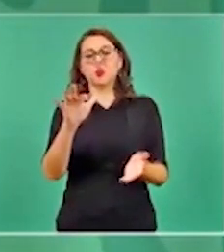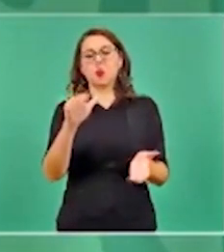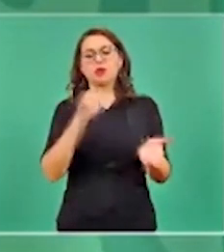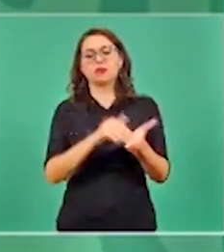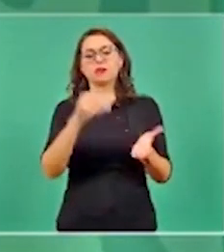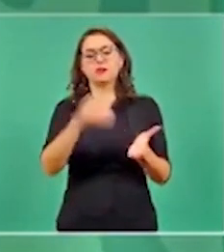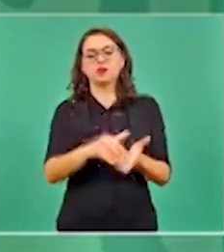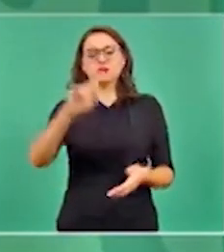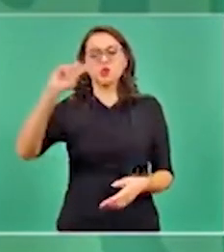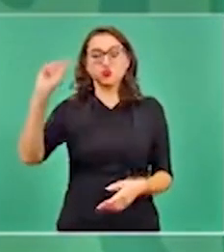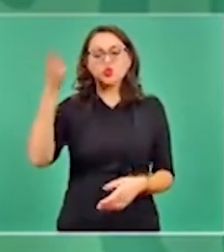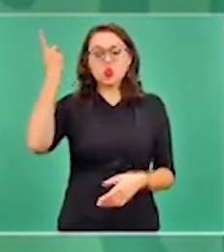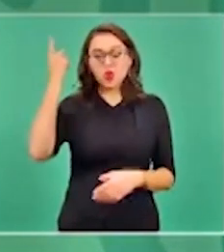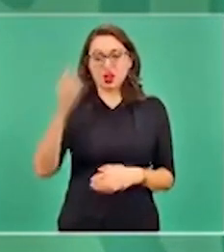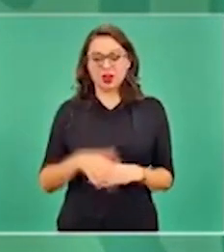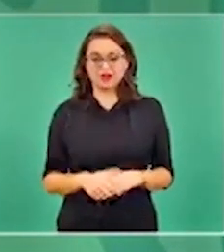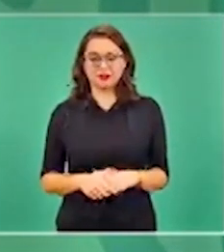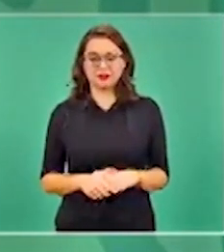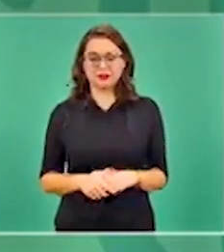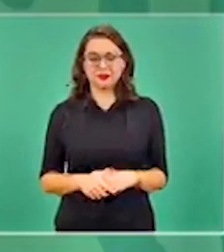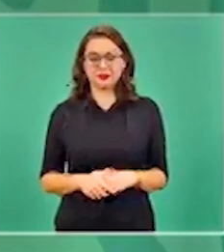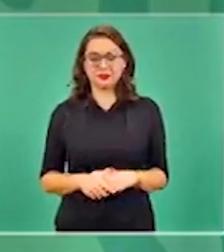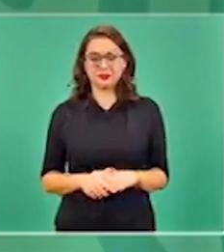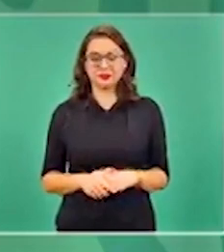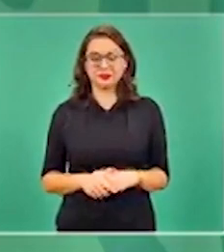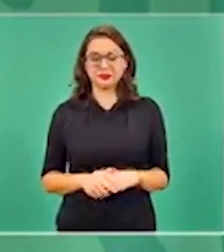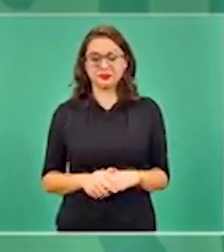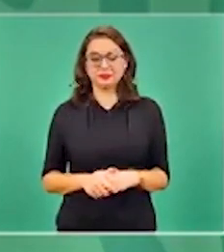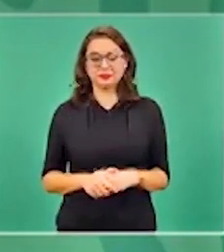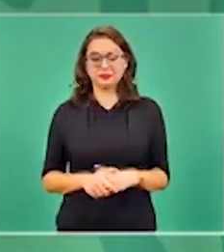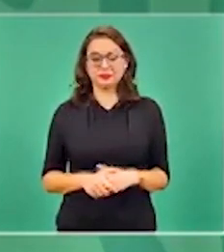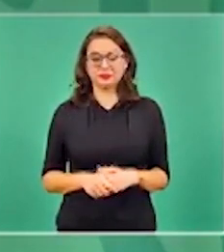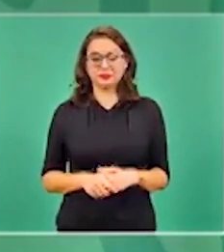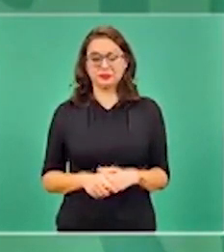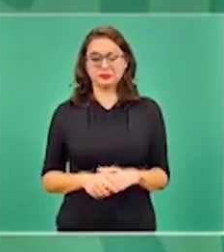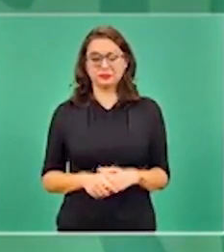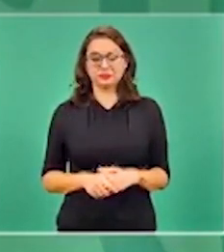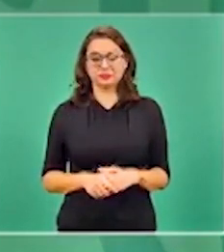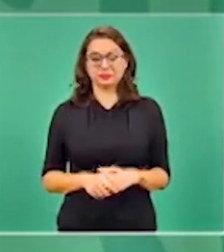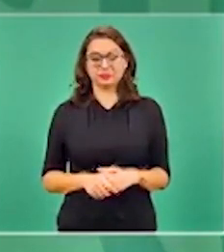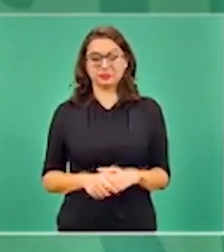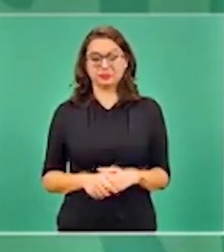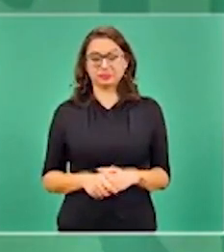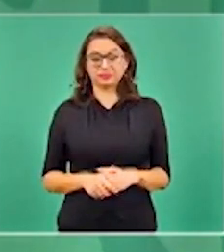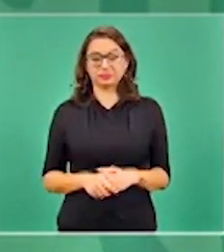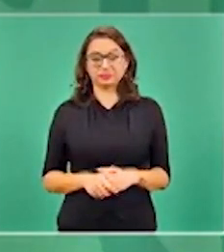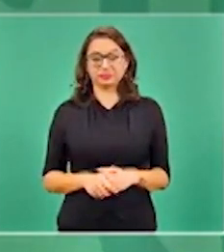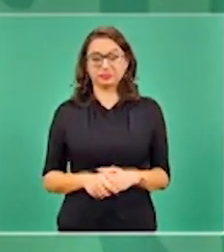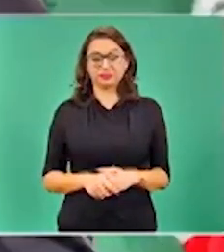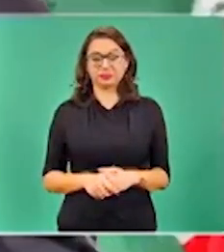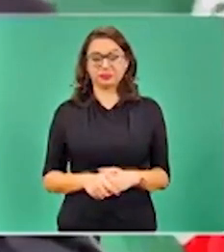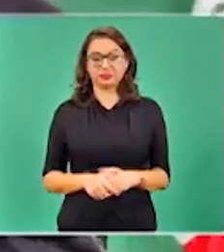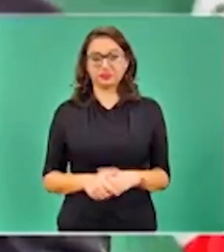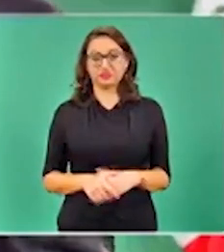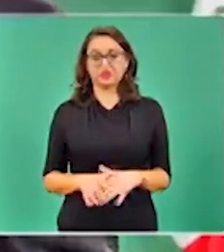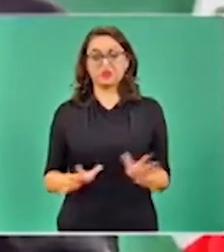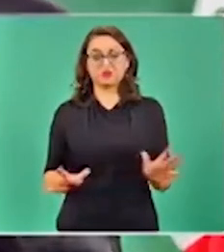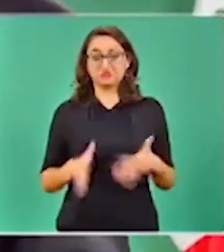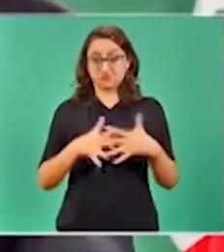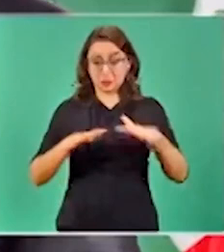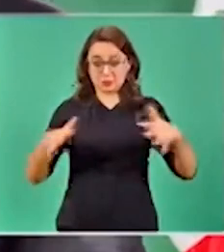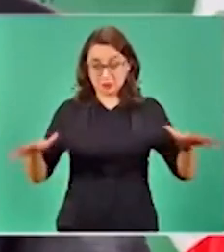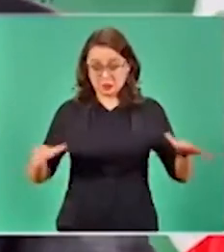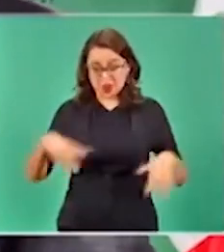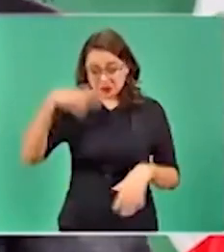que ni siquiera navegan en estos